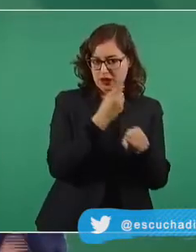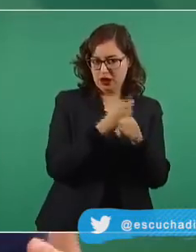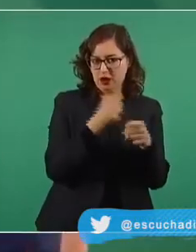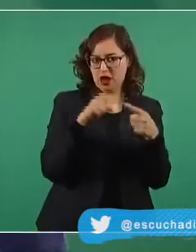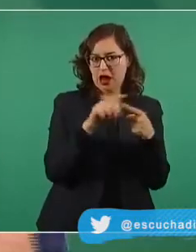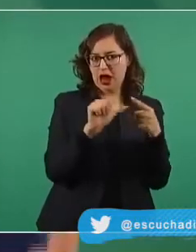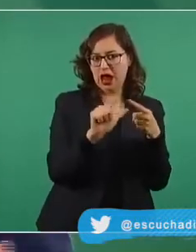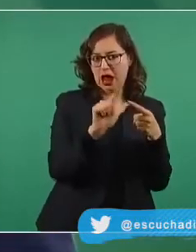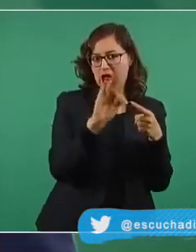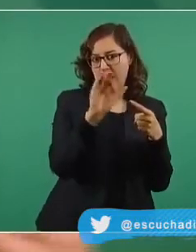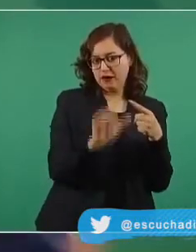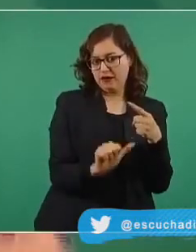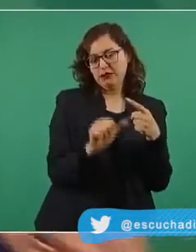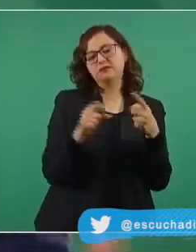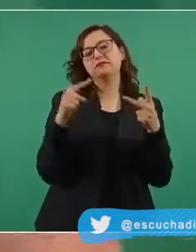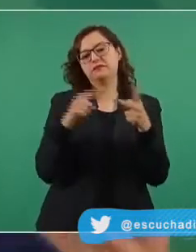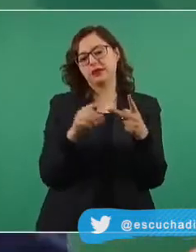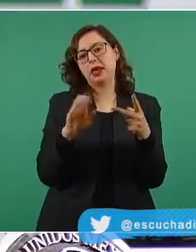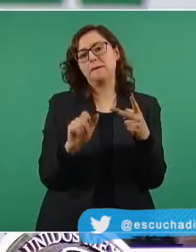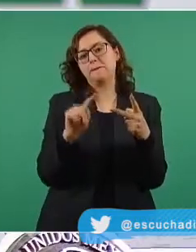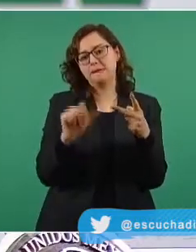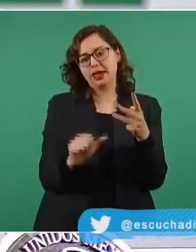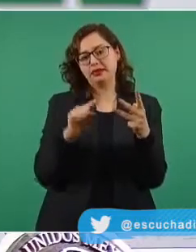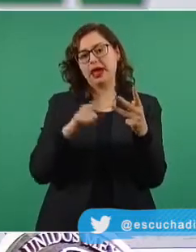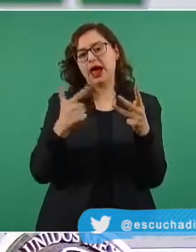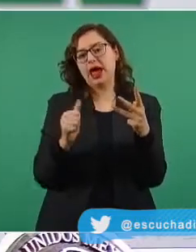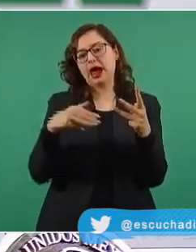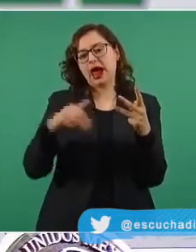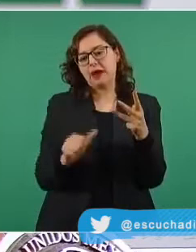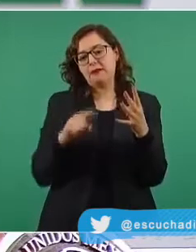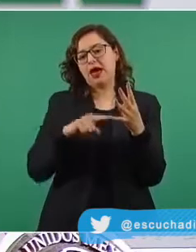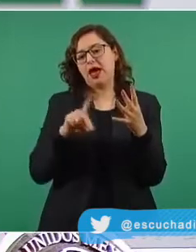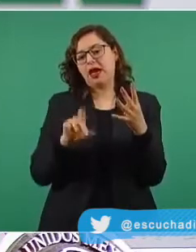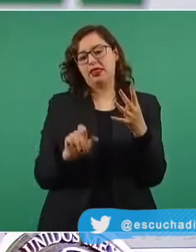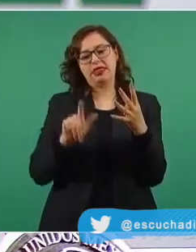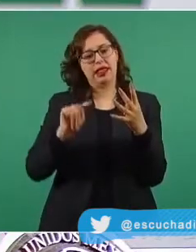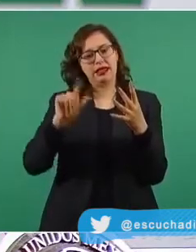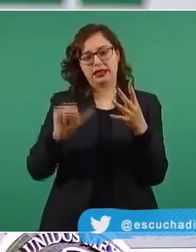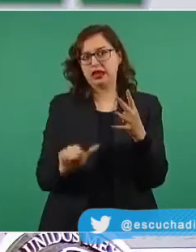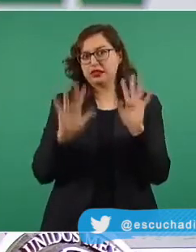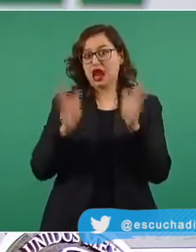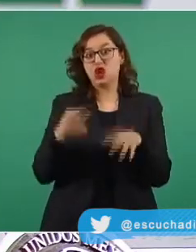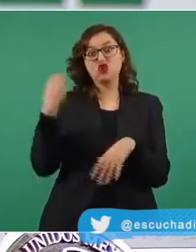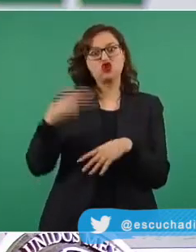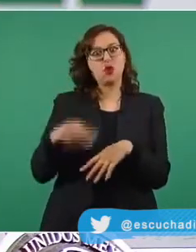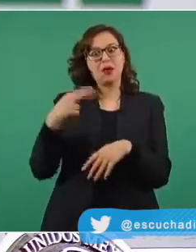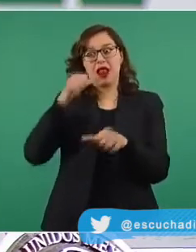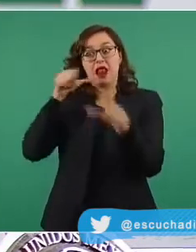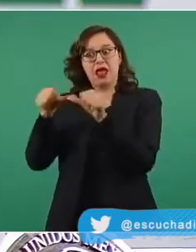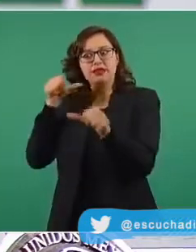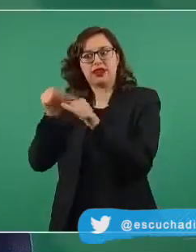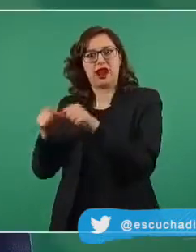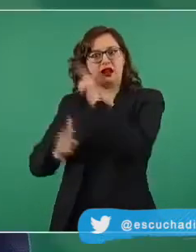hacerte la prueba, evita de cajita o de tira reactiva. Manda un WhatsApp al 5517